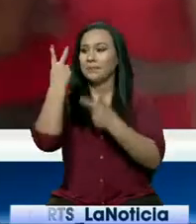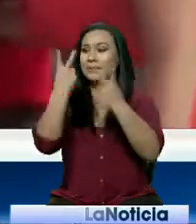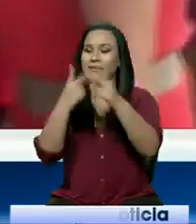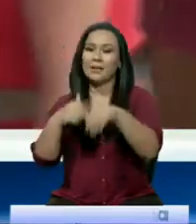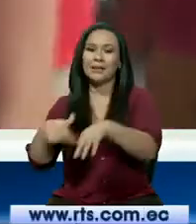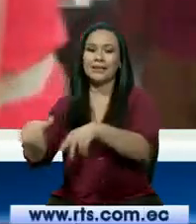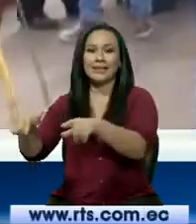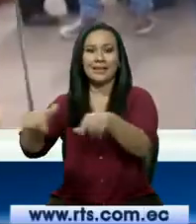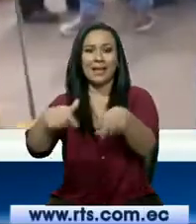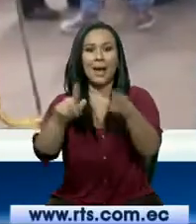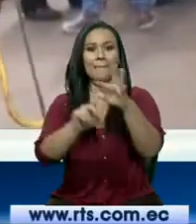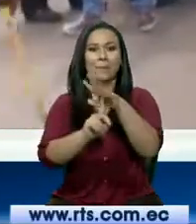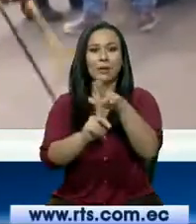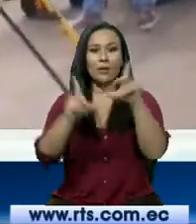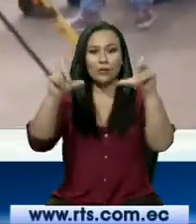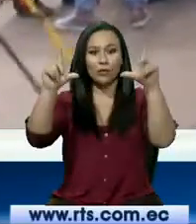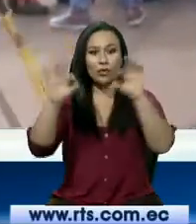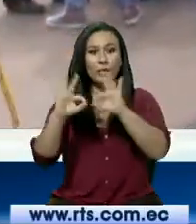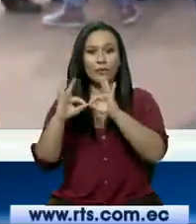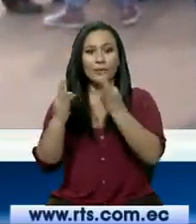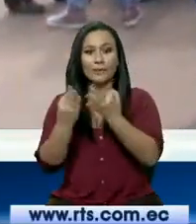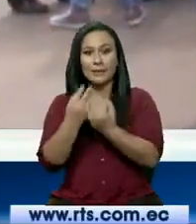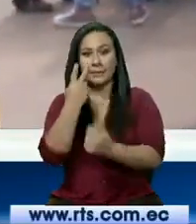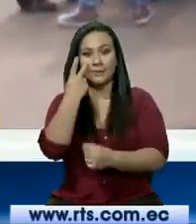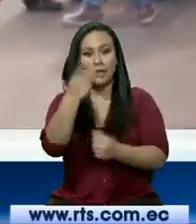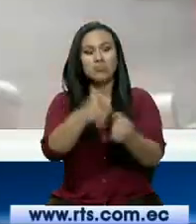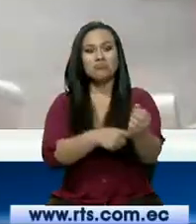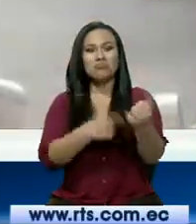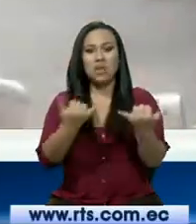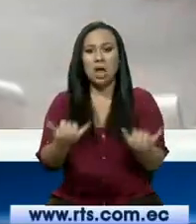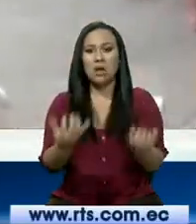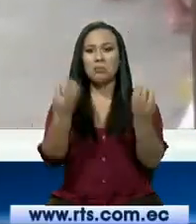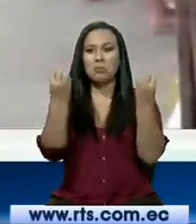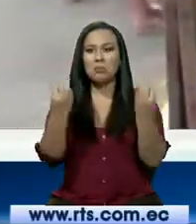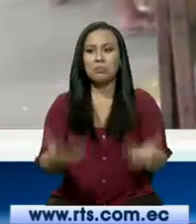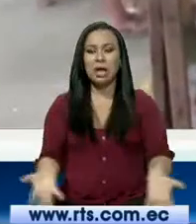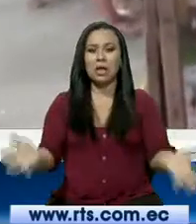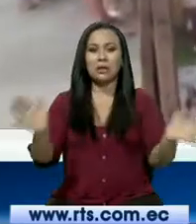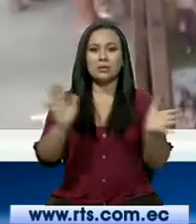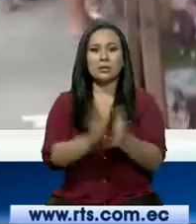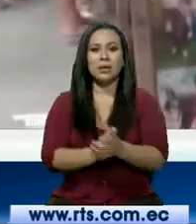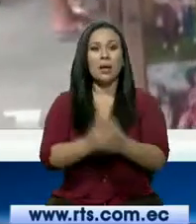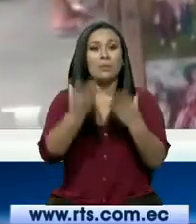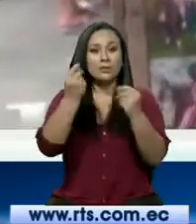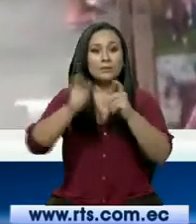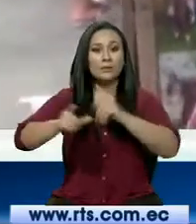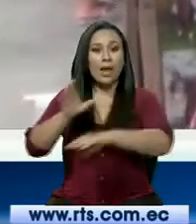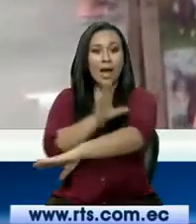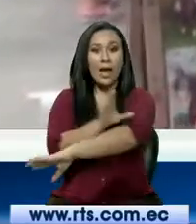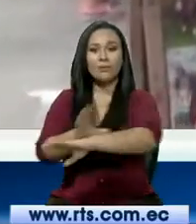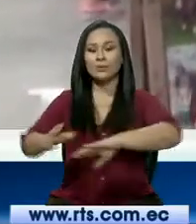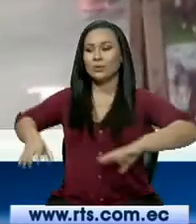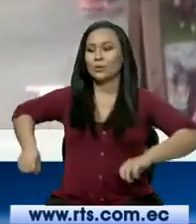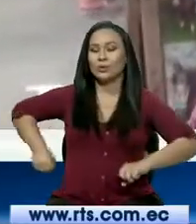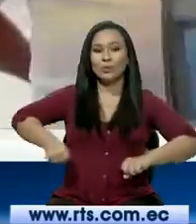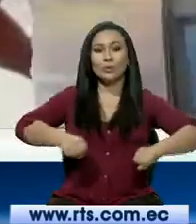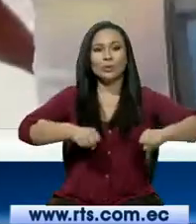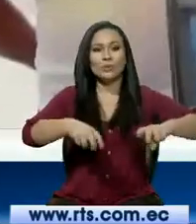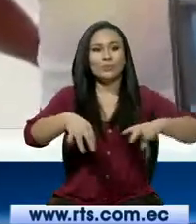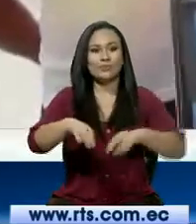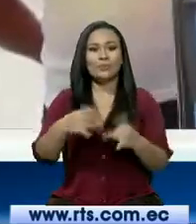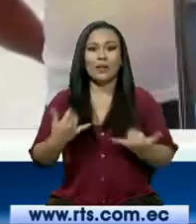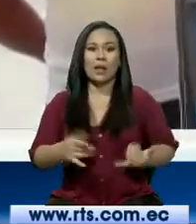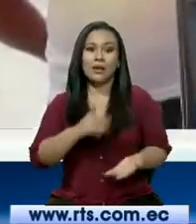realizarse una foto familiar. Tradición que se ha perdido. No salía la gente del campo, así venían con botas de caucho.